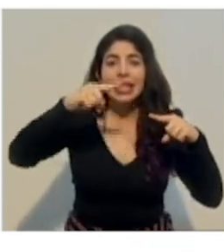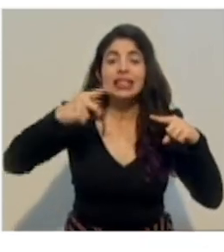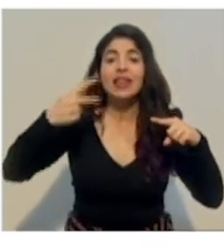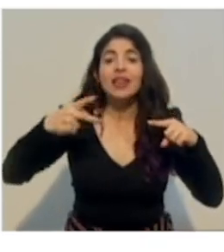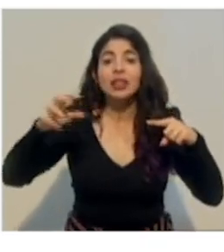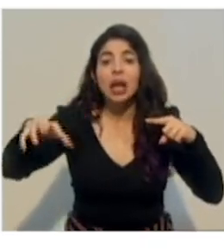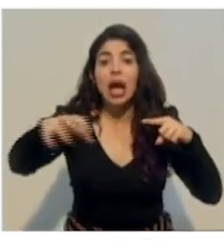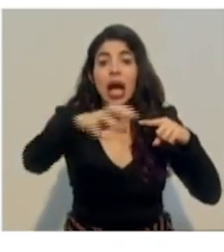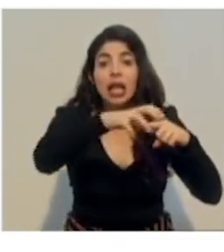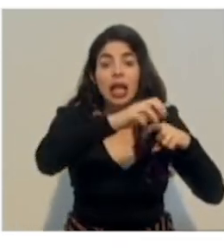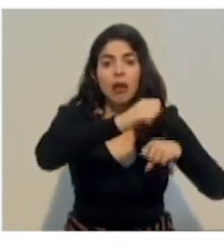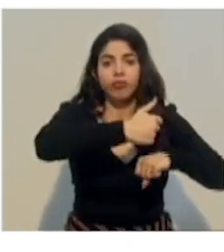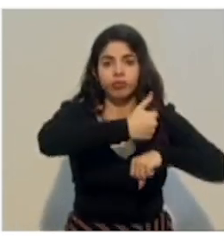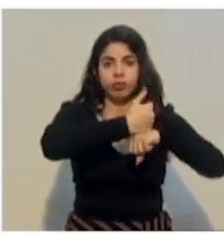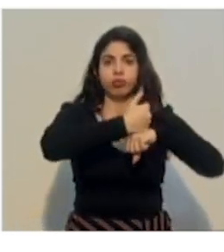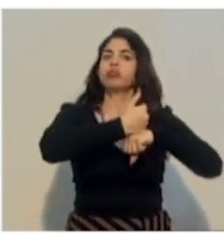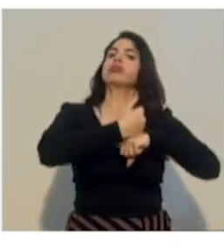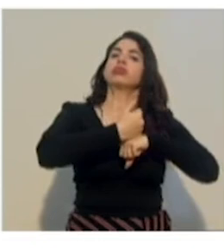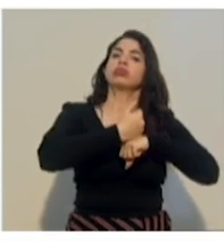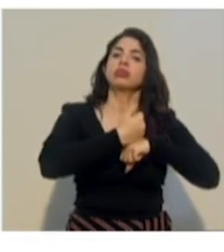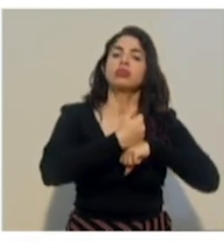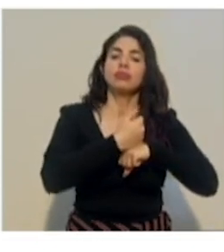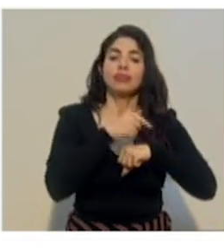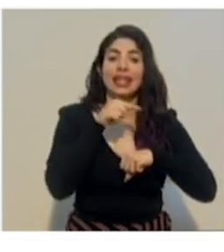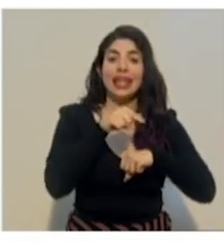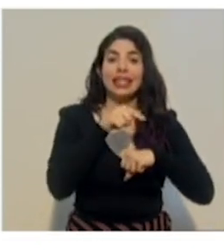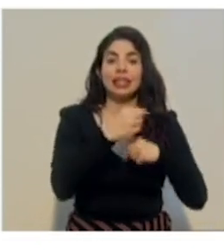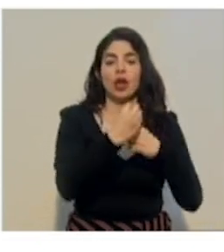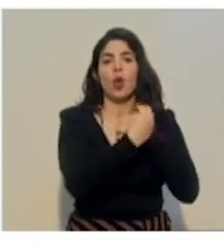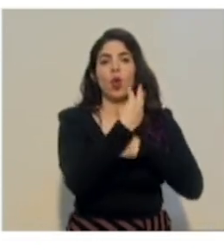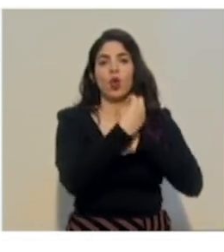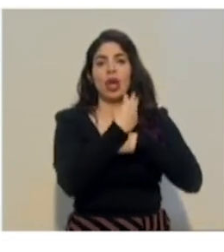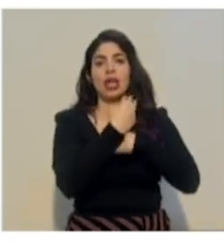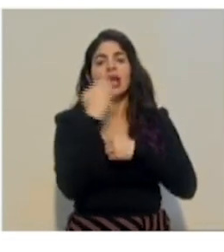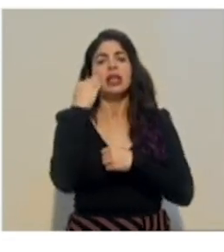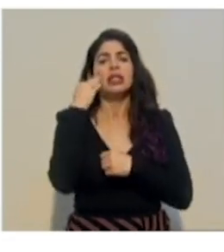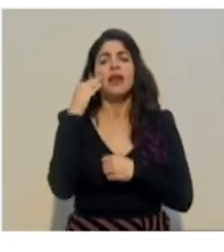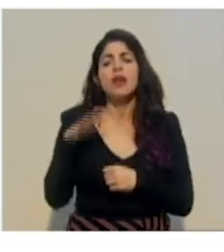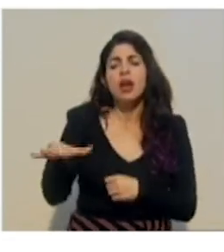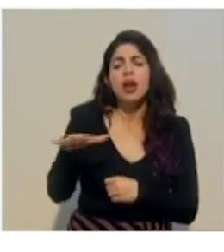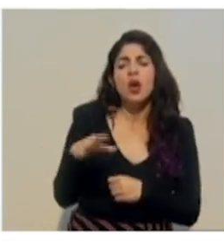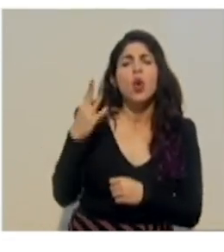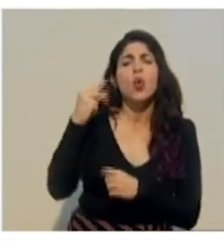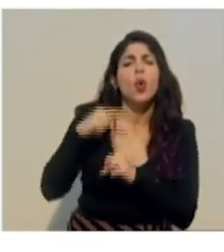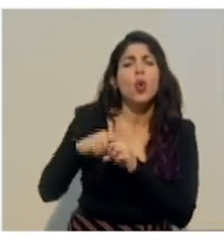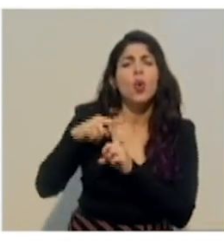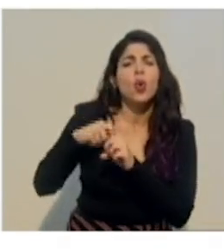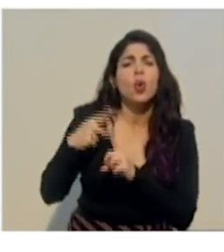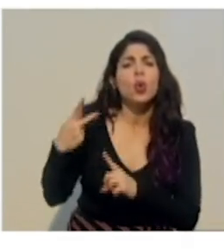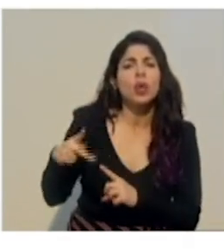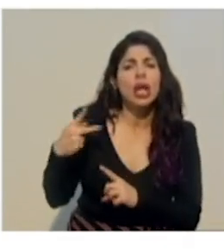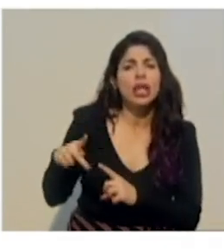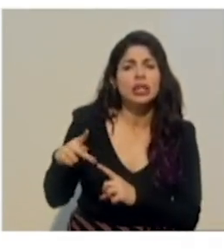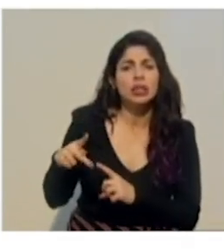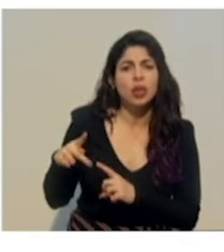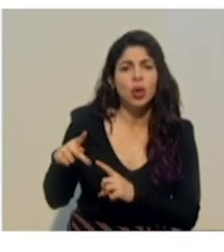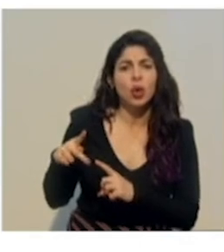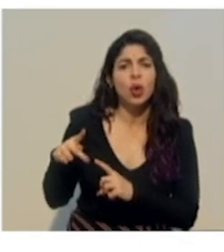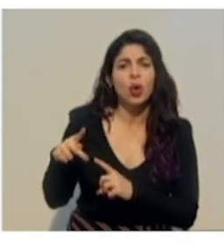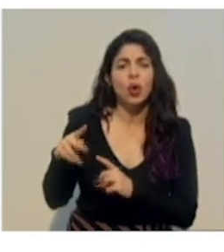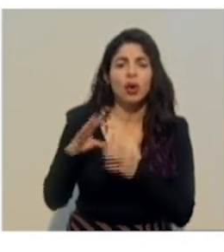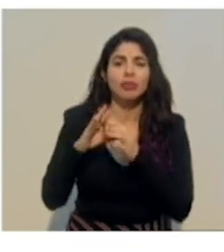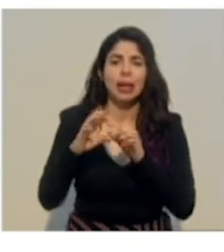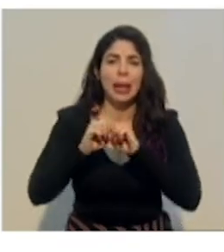un índice que nos orienta a los niveles de riesgo que tenemos en el cantón, desde el punto de vista epidemiológico,